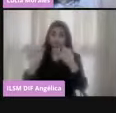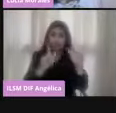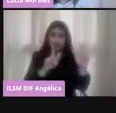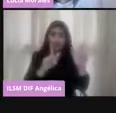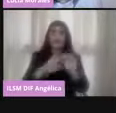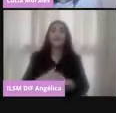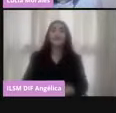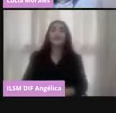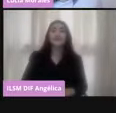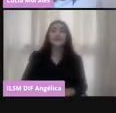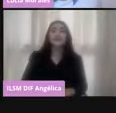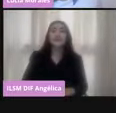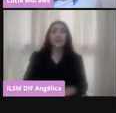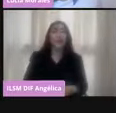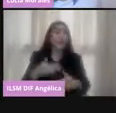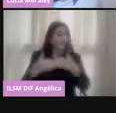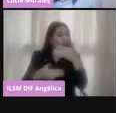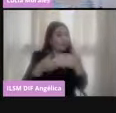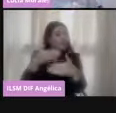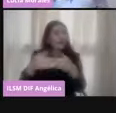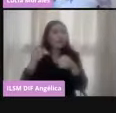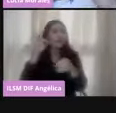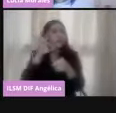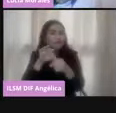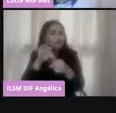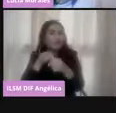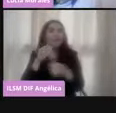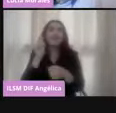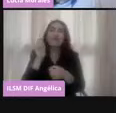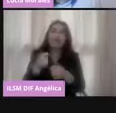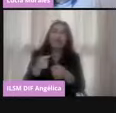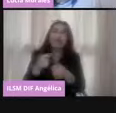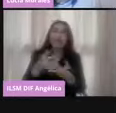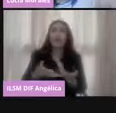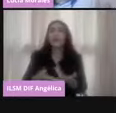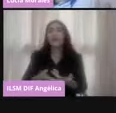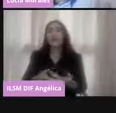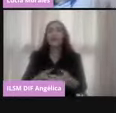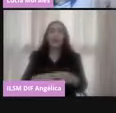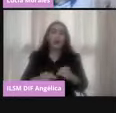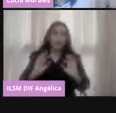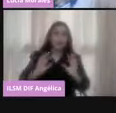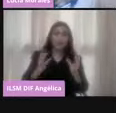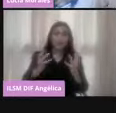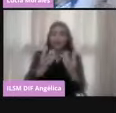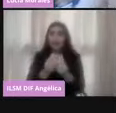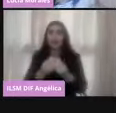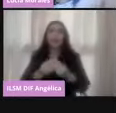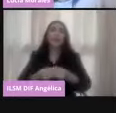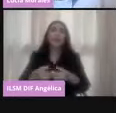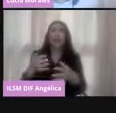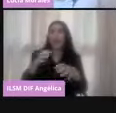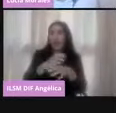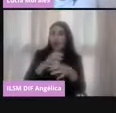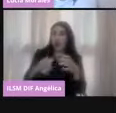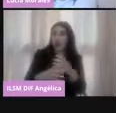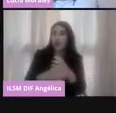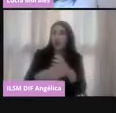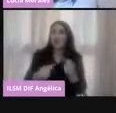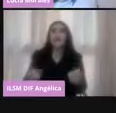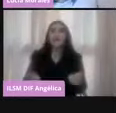El proceso electoral es un conjunto de actos que tiene por objetivo la renovación periódica